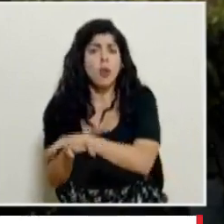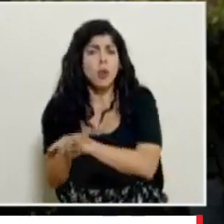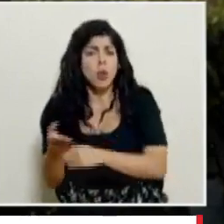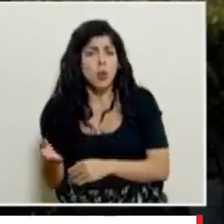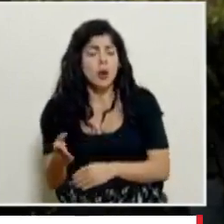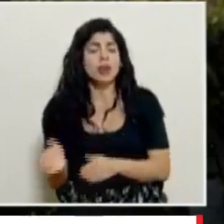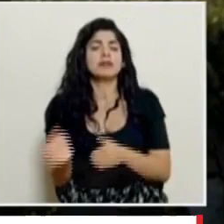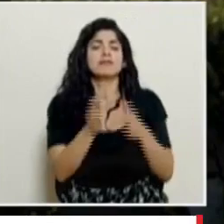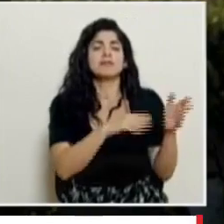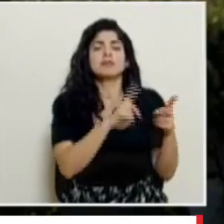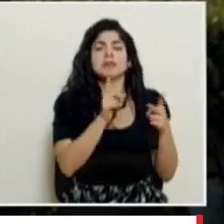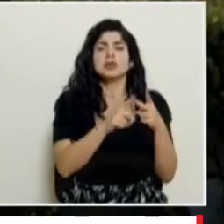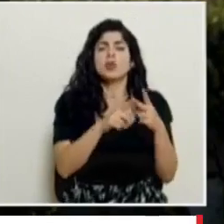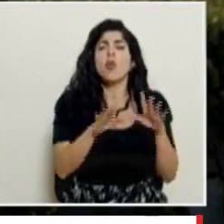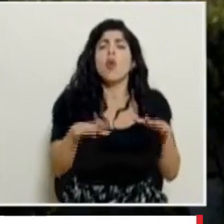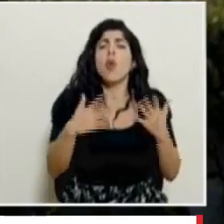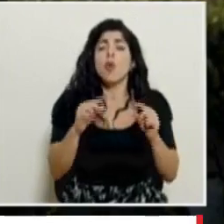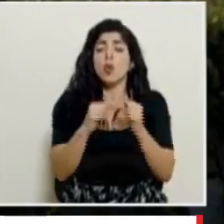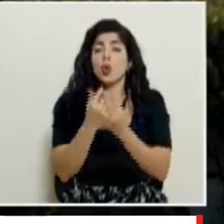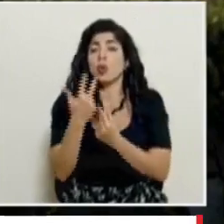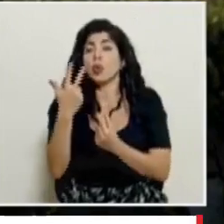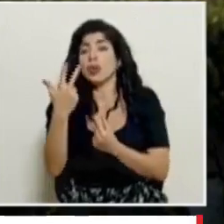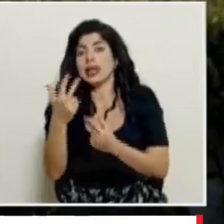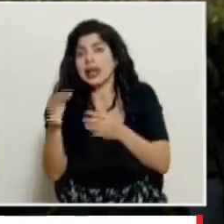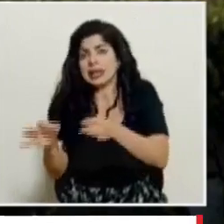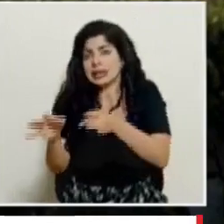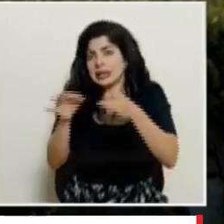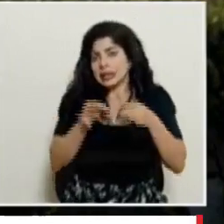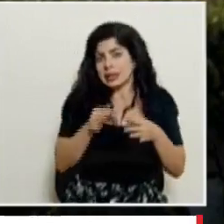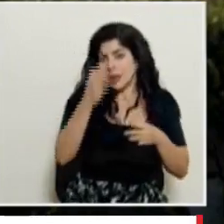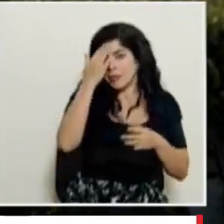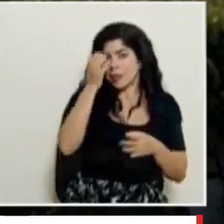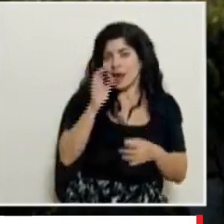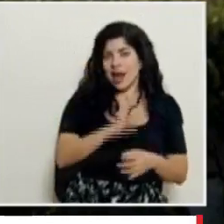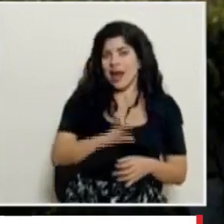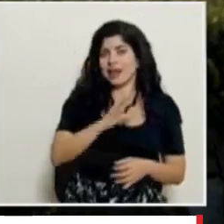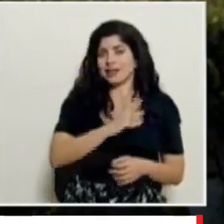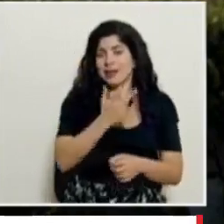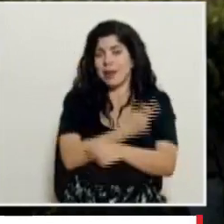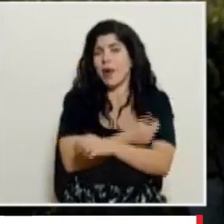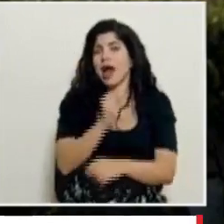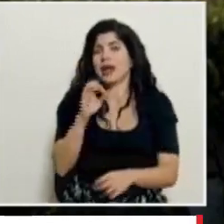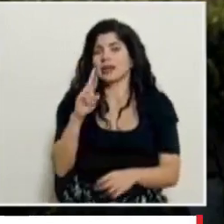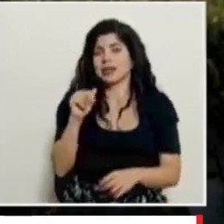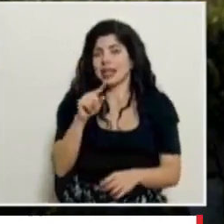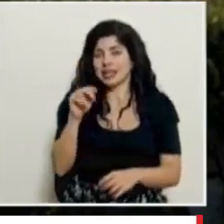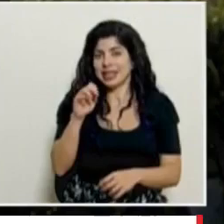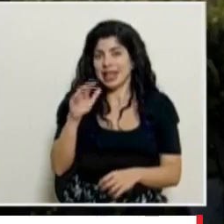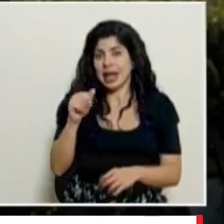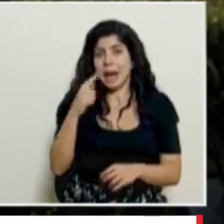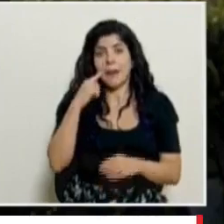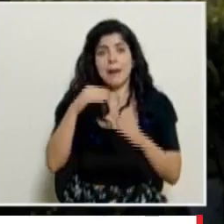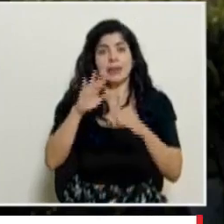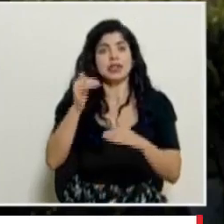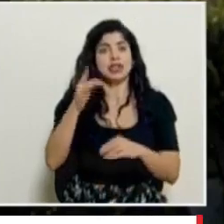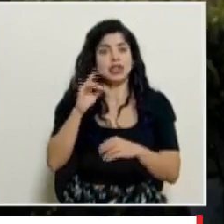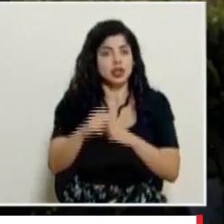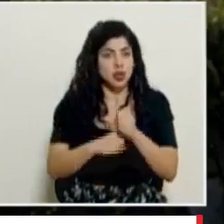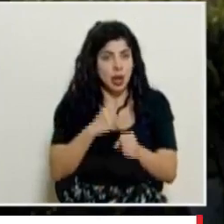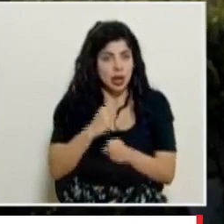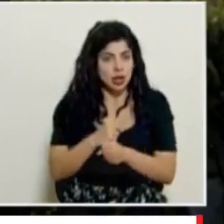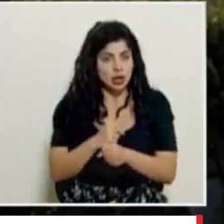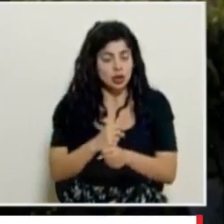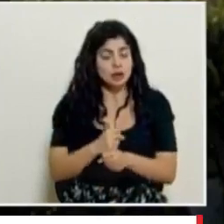en segundo lugar qué posibilidades hay de adelantar el grupo 3 sobre todo por las características de la vacuna de AstraZeneca que se aprobó la semana pasada para mayores de 18 años